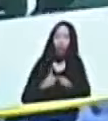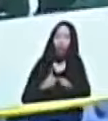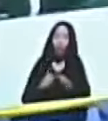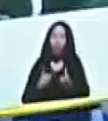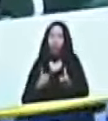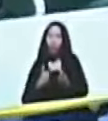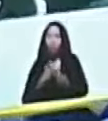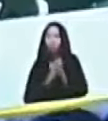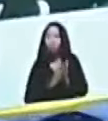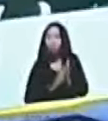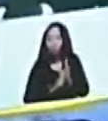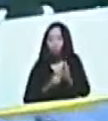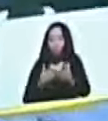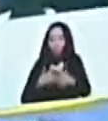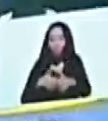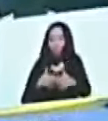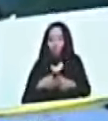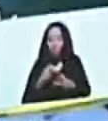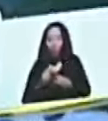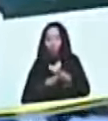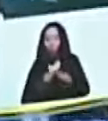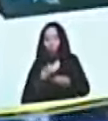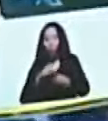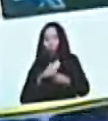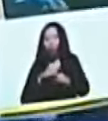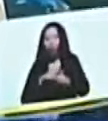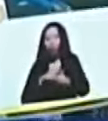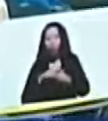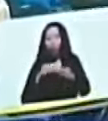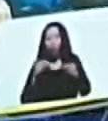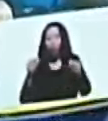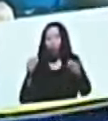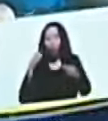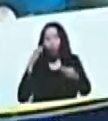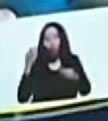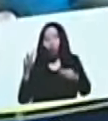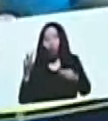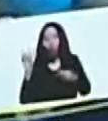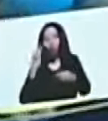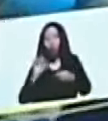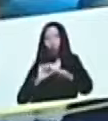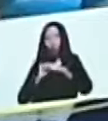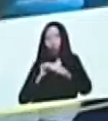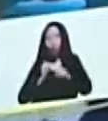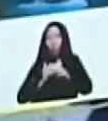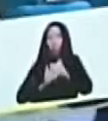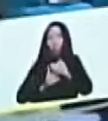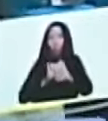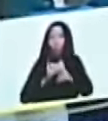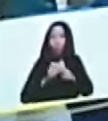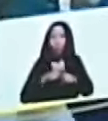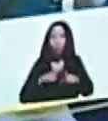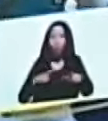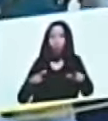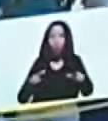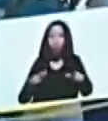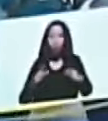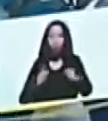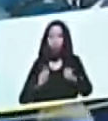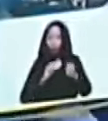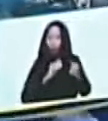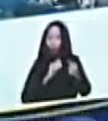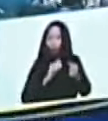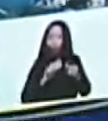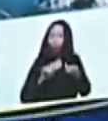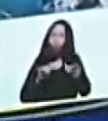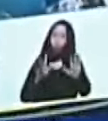refinería, y Venezuela empezó a recuperarse en su economía, y el diálogo, aunque